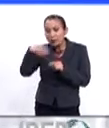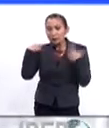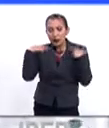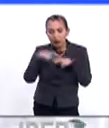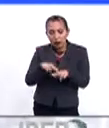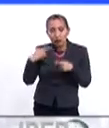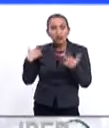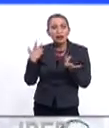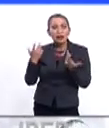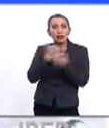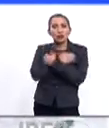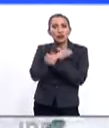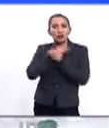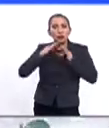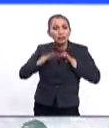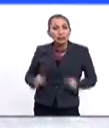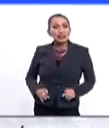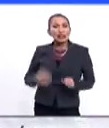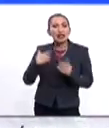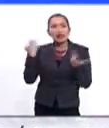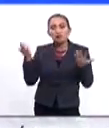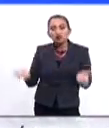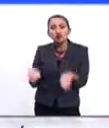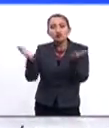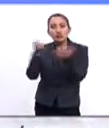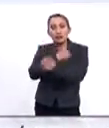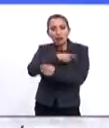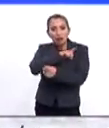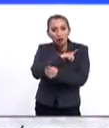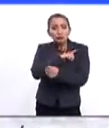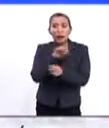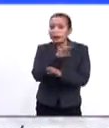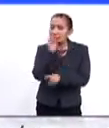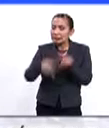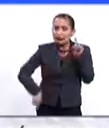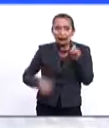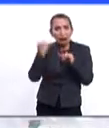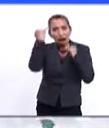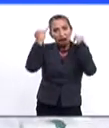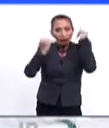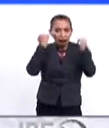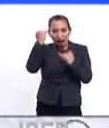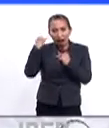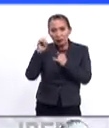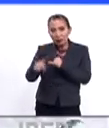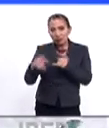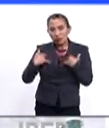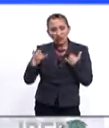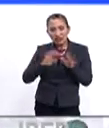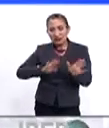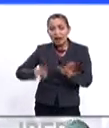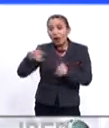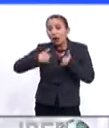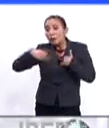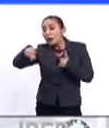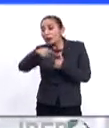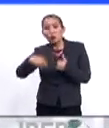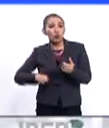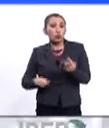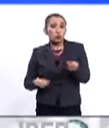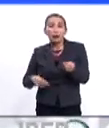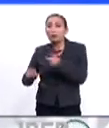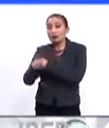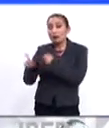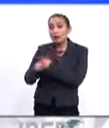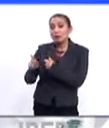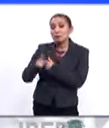maestros, los profesores de educación física, los promotores de salud. Hay que romper con la estigmatización de los jóvenes. Los jóvenes no tienen la culpa